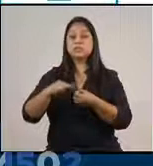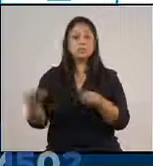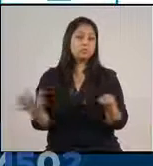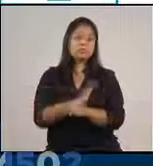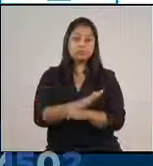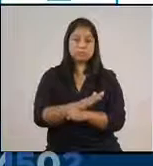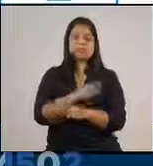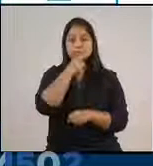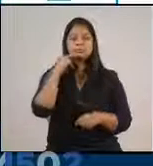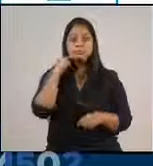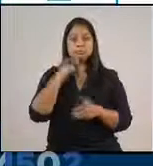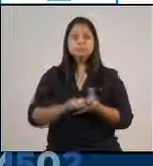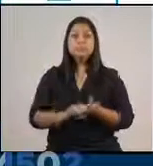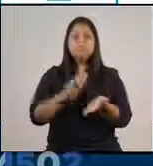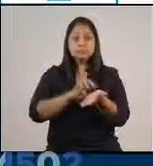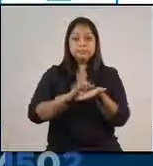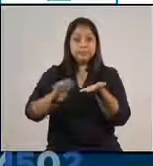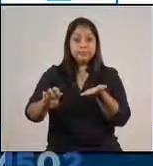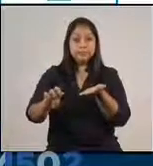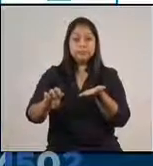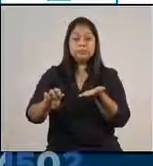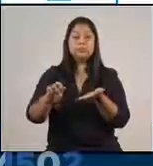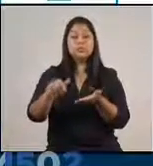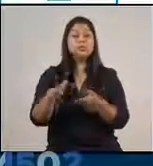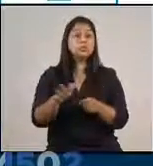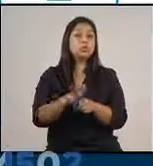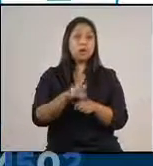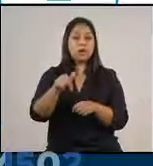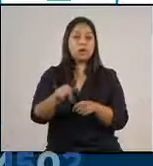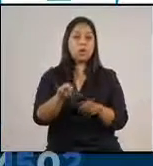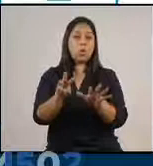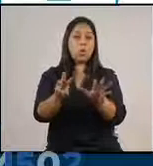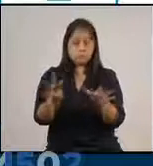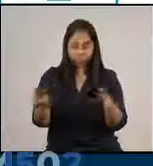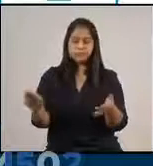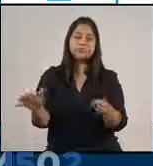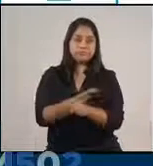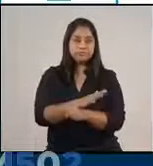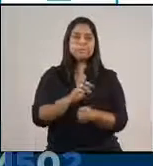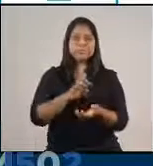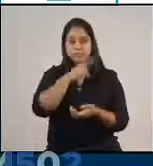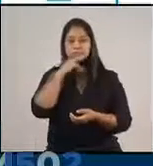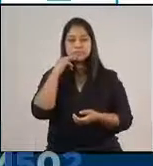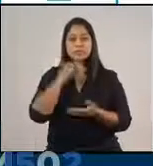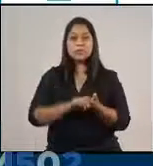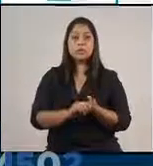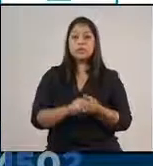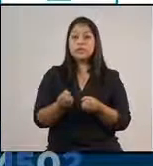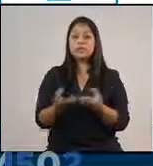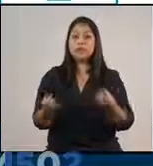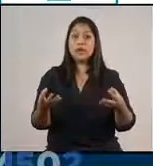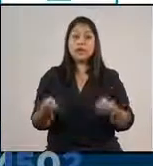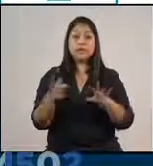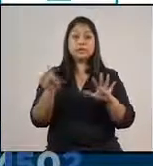alerta roja. El Progreso, de sus 8 municipios, los 8 están en alerta roja. De Zacatepeque,